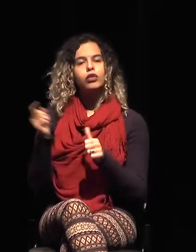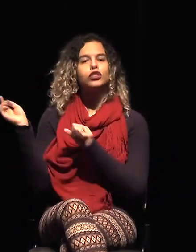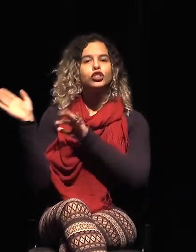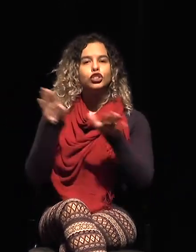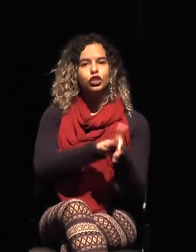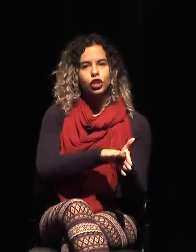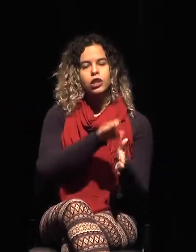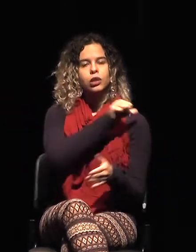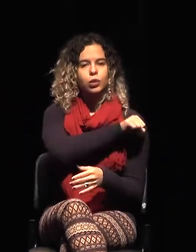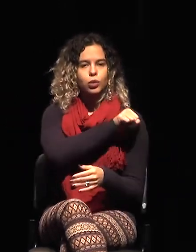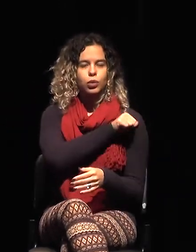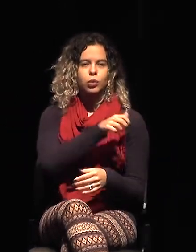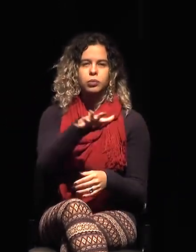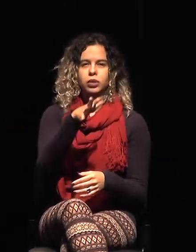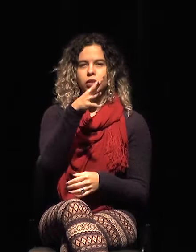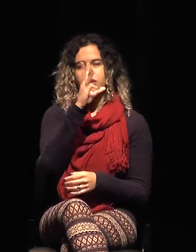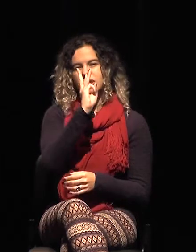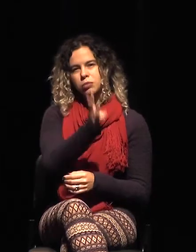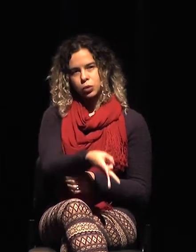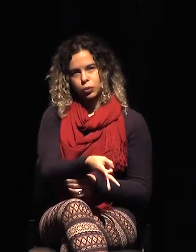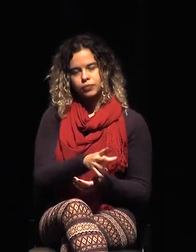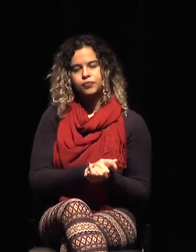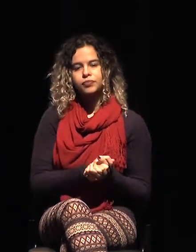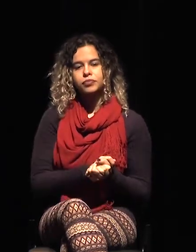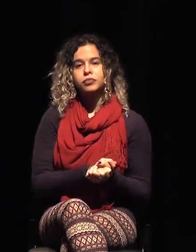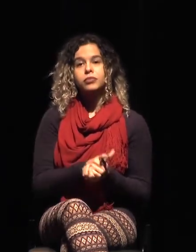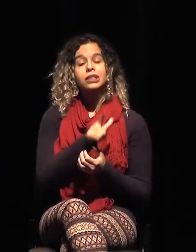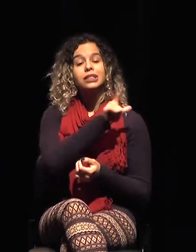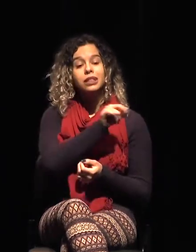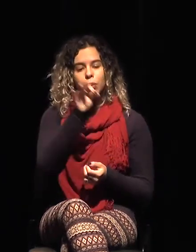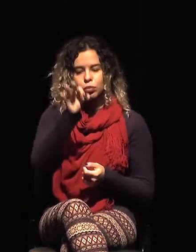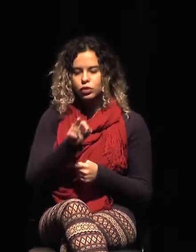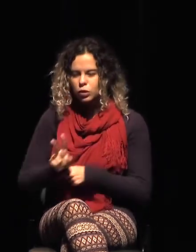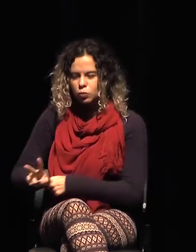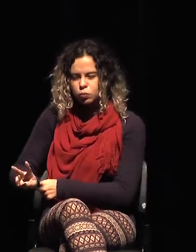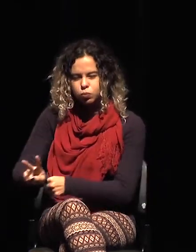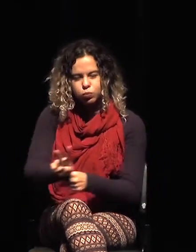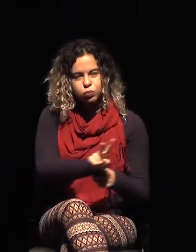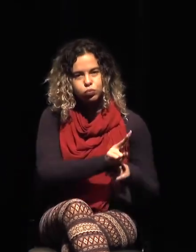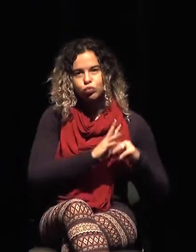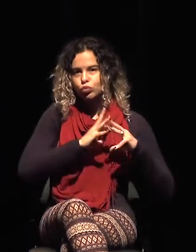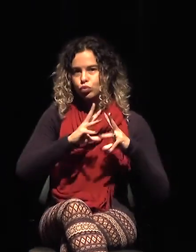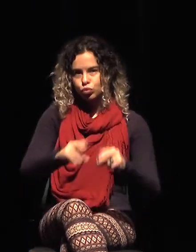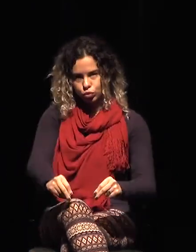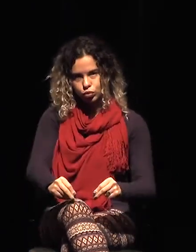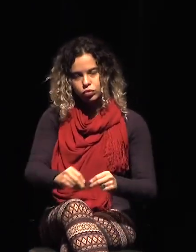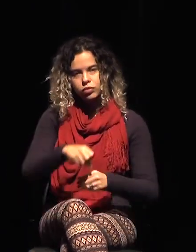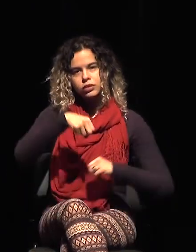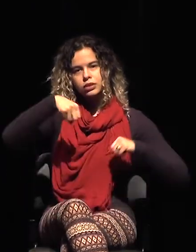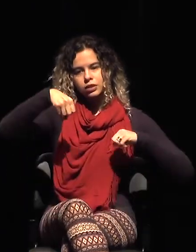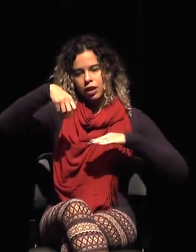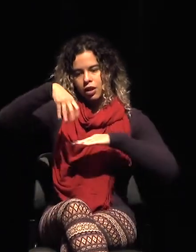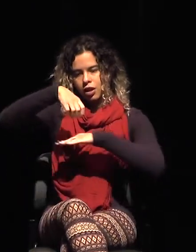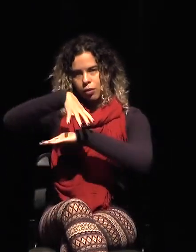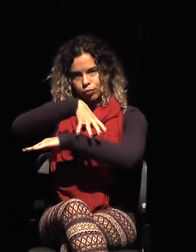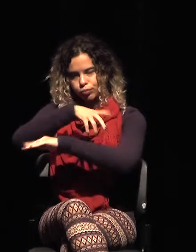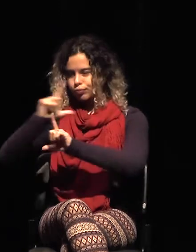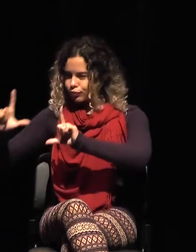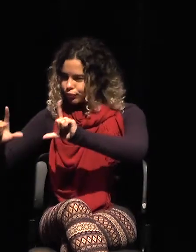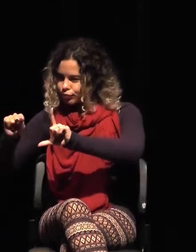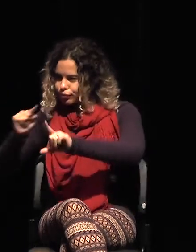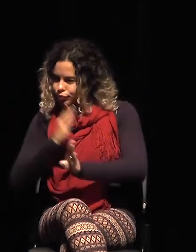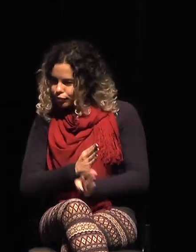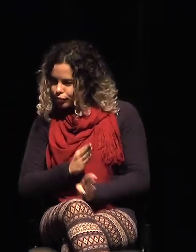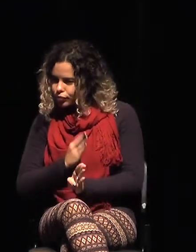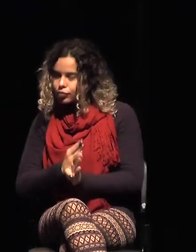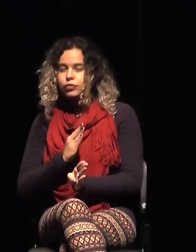Estas las fiscalizamos a través del escáner al 100%. Al final del año pasado desarrollamos un sistema y ahora las hacemos a través